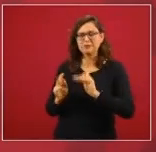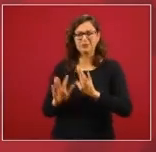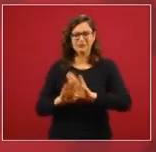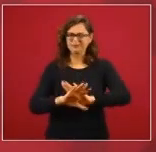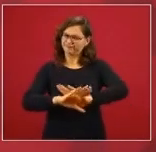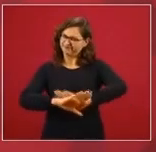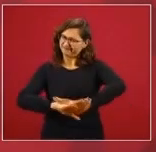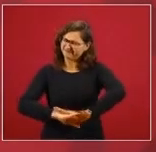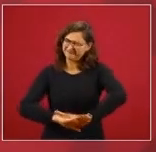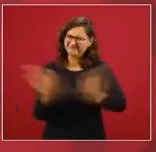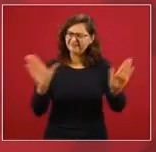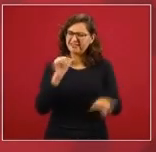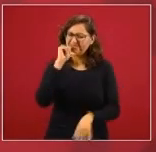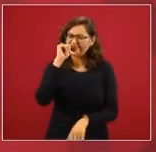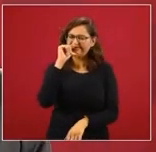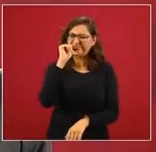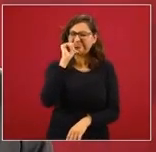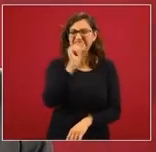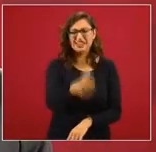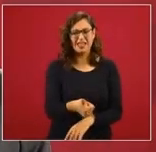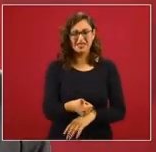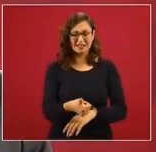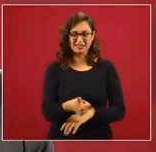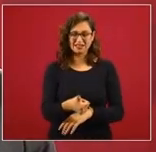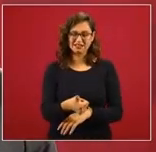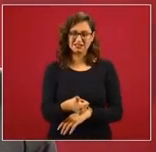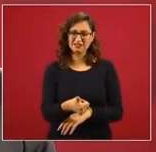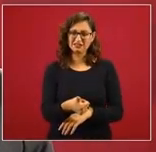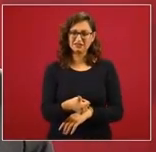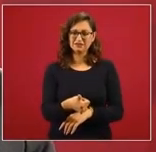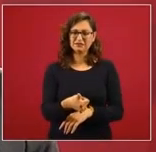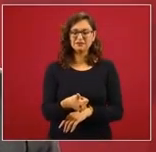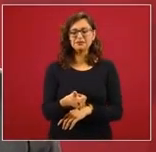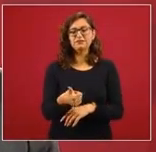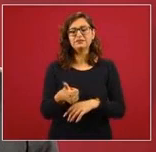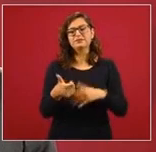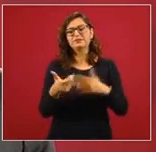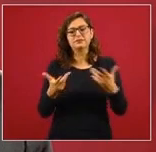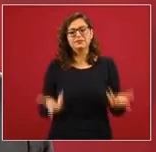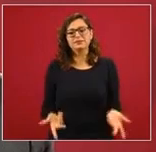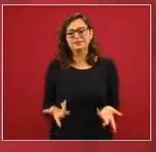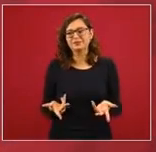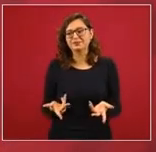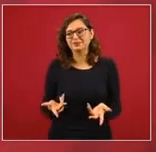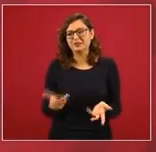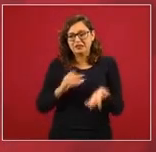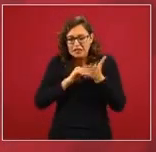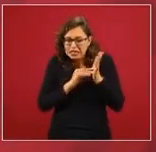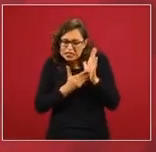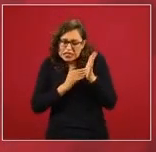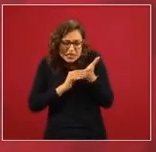hacer cosas que a todas luces